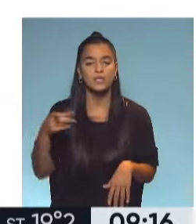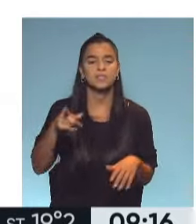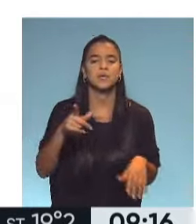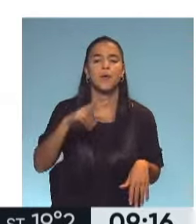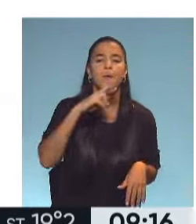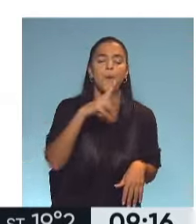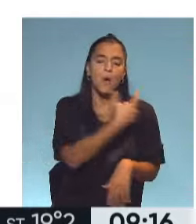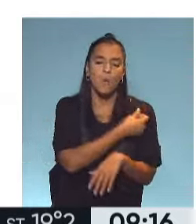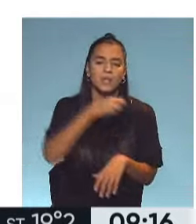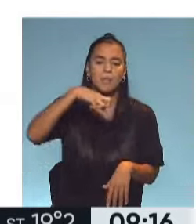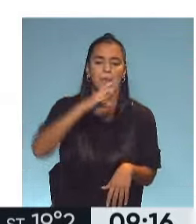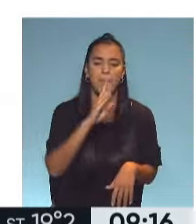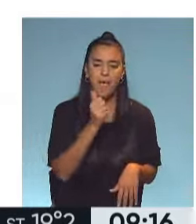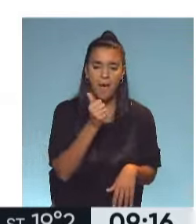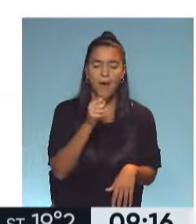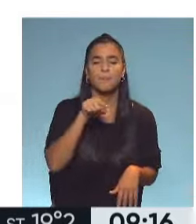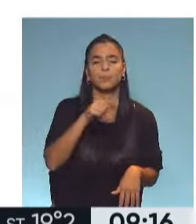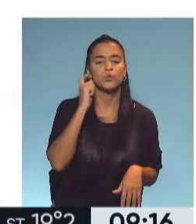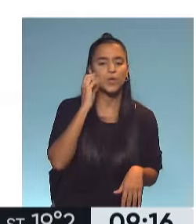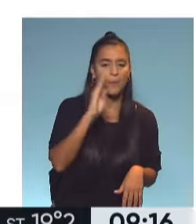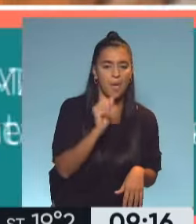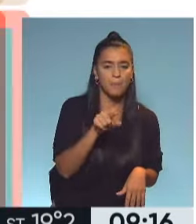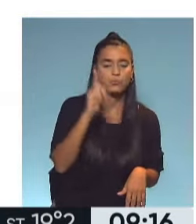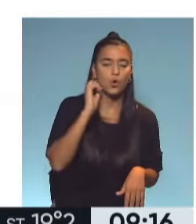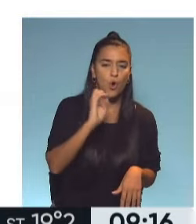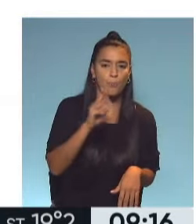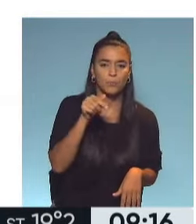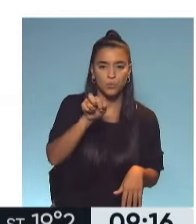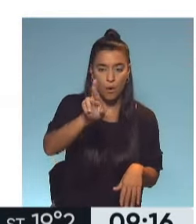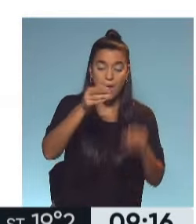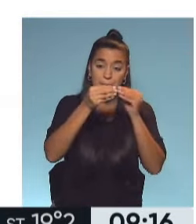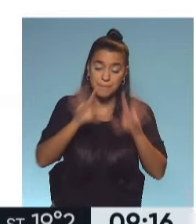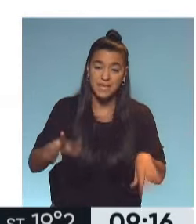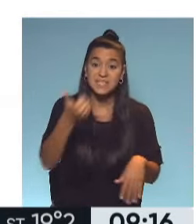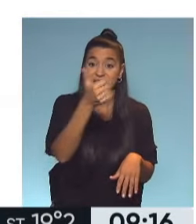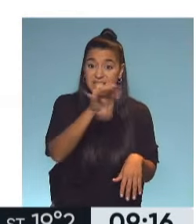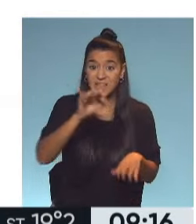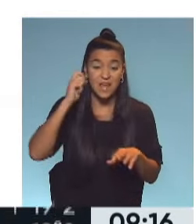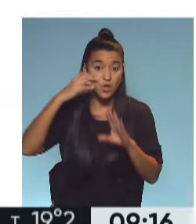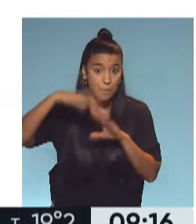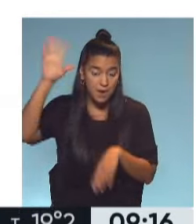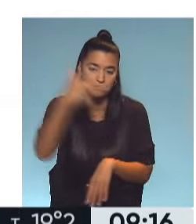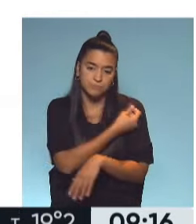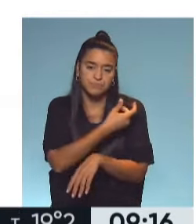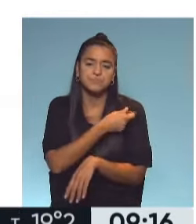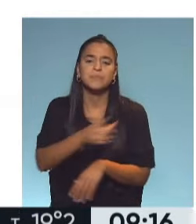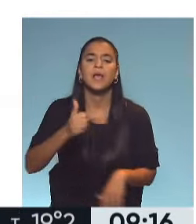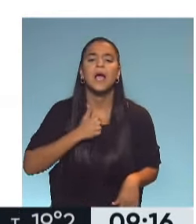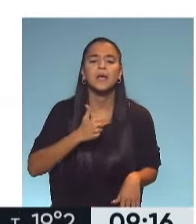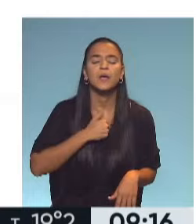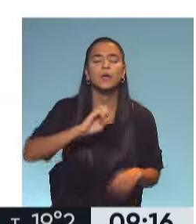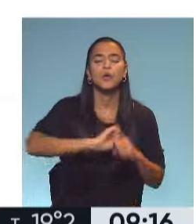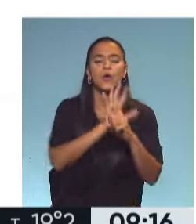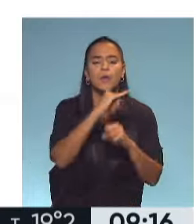vacunate pba.gba.gov.ar. Ya están comenzando con la vacunación mayores de 60. En Catamarca, coronavirus,